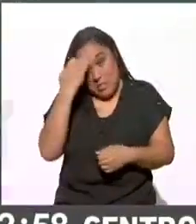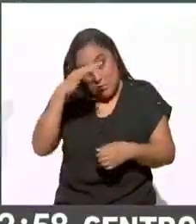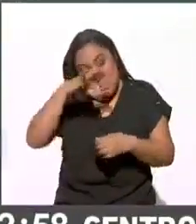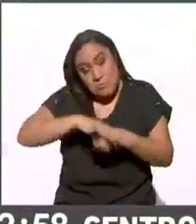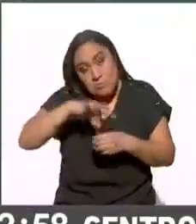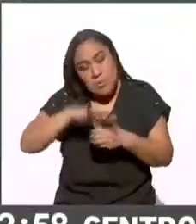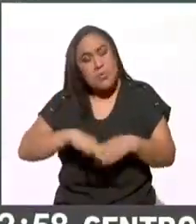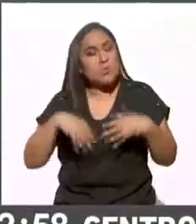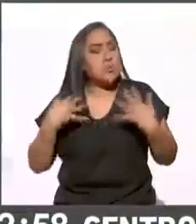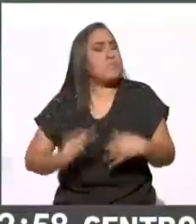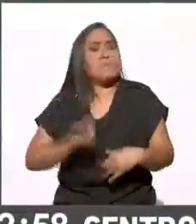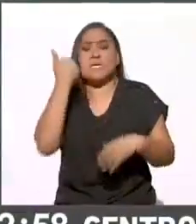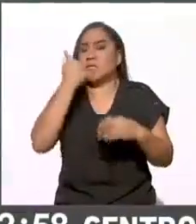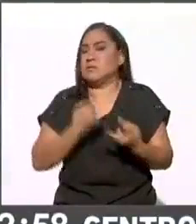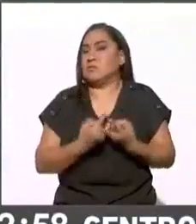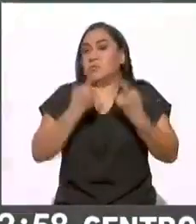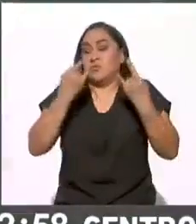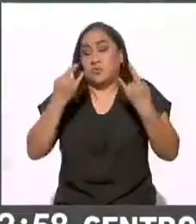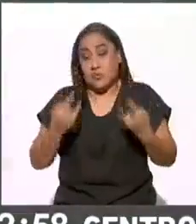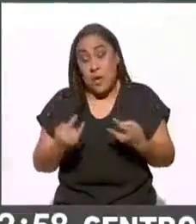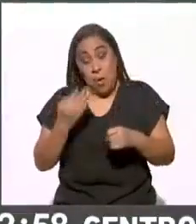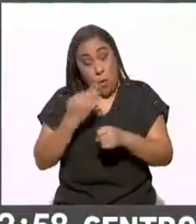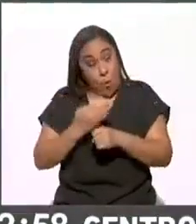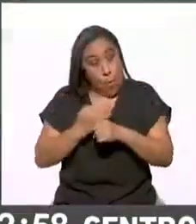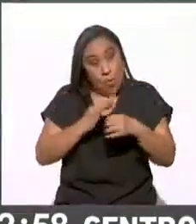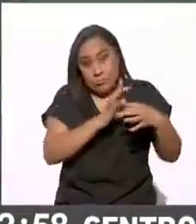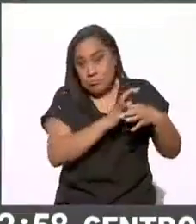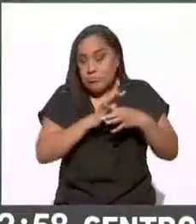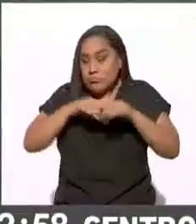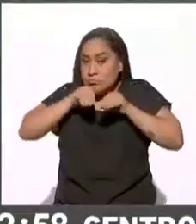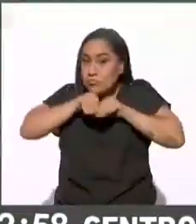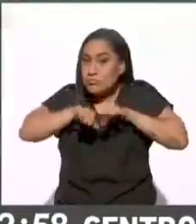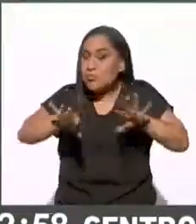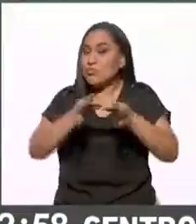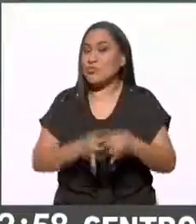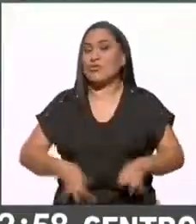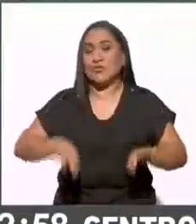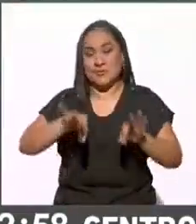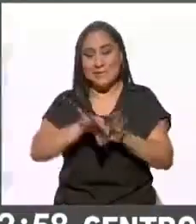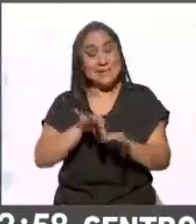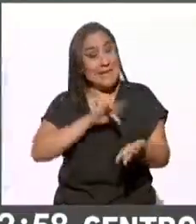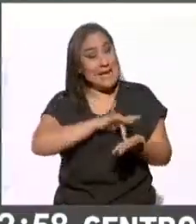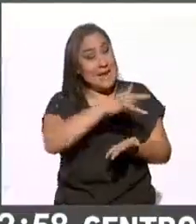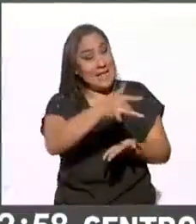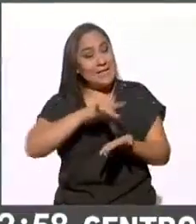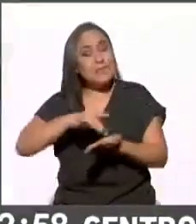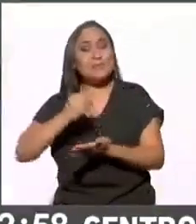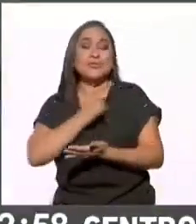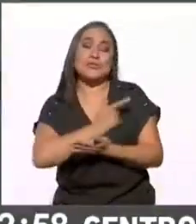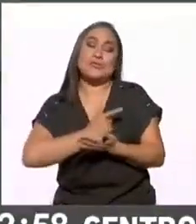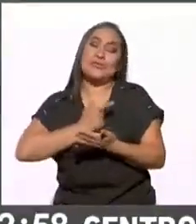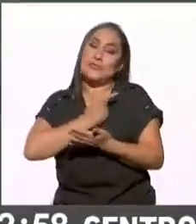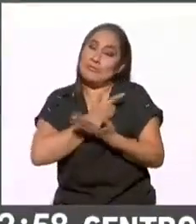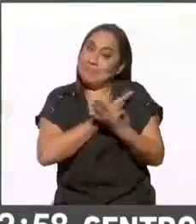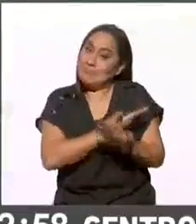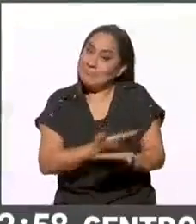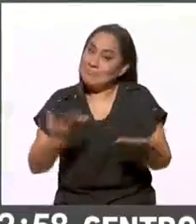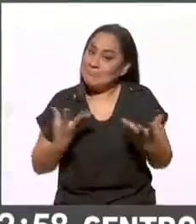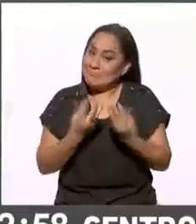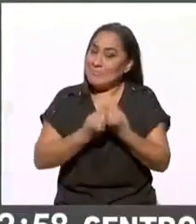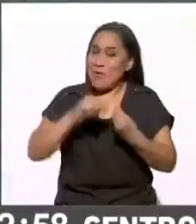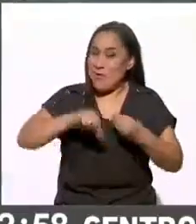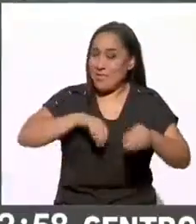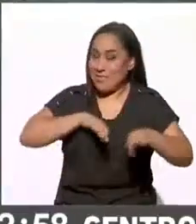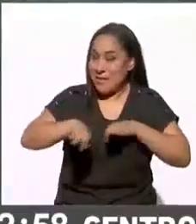histórica no podía tener una cobertura que no estuviera a la altura de las circunstancias. Muchísimas gracias. Ha sido un placer y sobre todo un honor compartir con ustedes